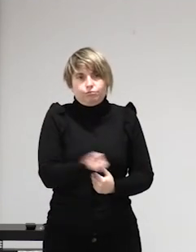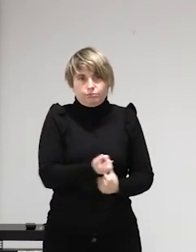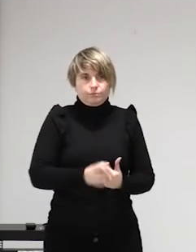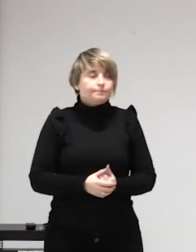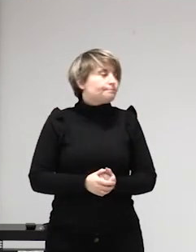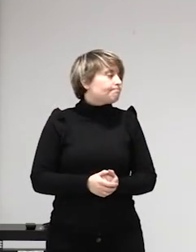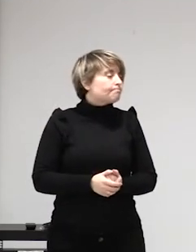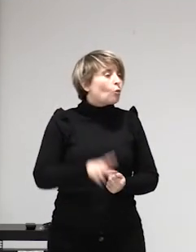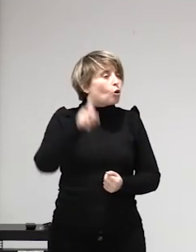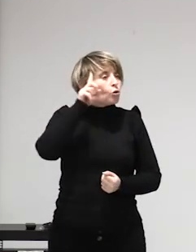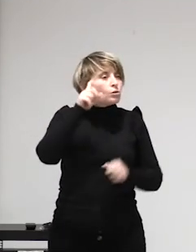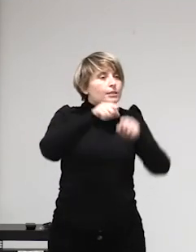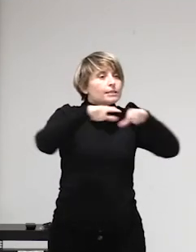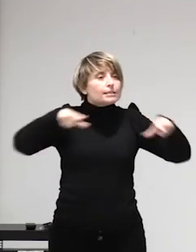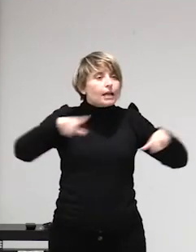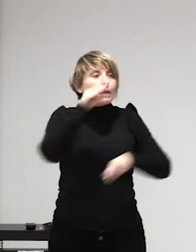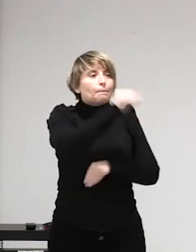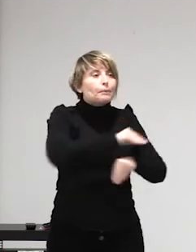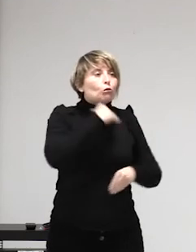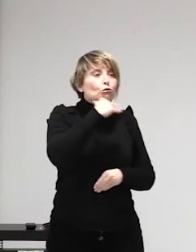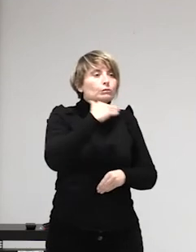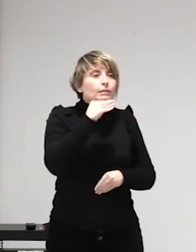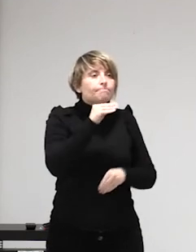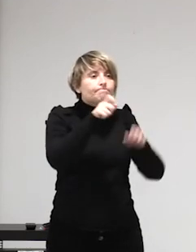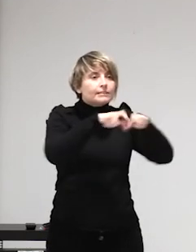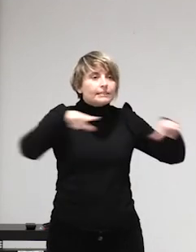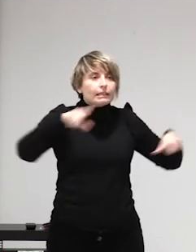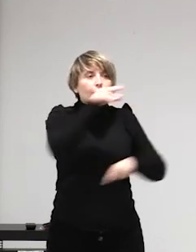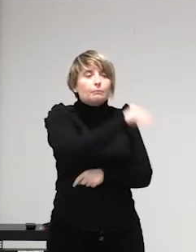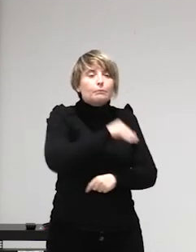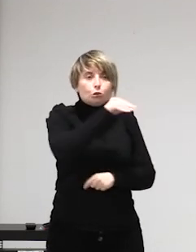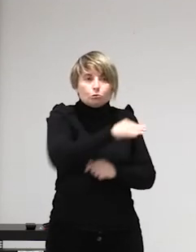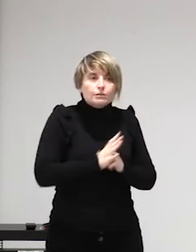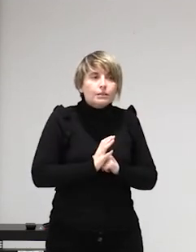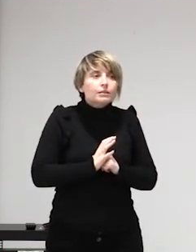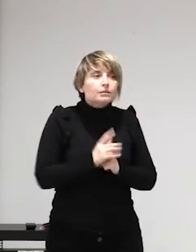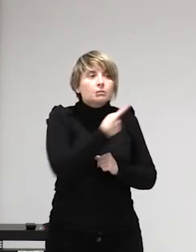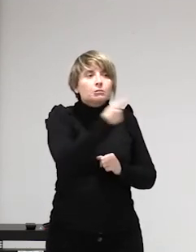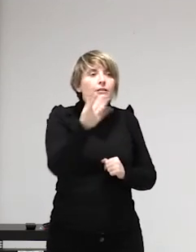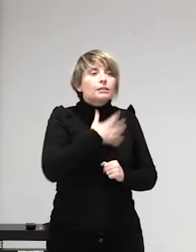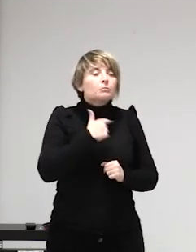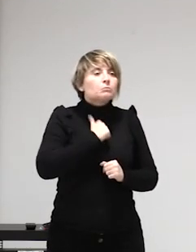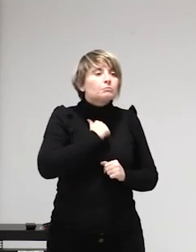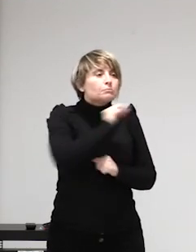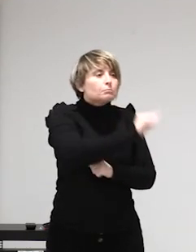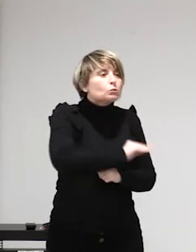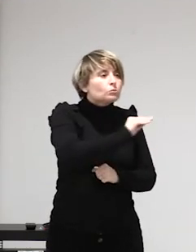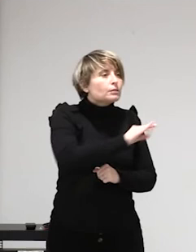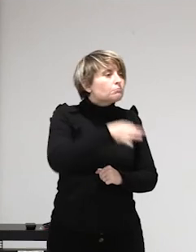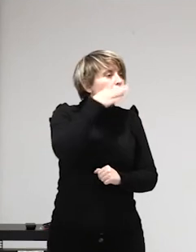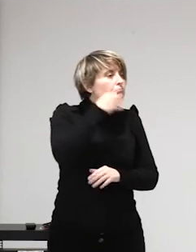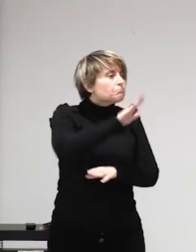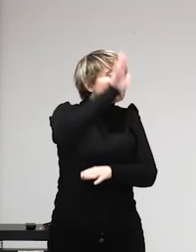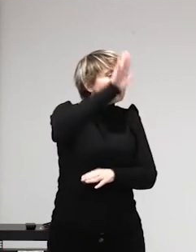otra vez vuelvo a responsabilizar al Estado si el Estado apuntara políticas públicas que se encargaran de la gente que está